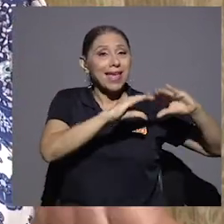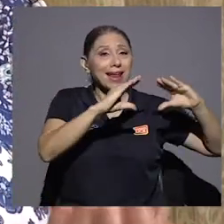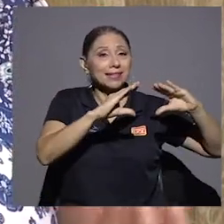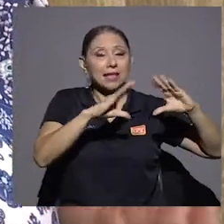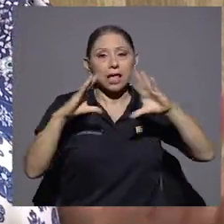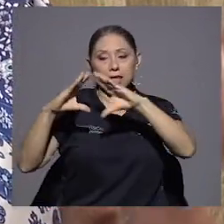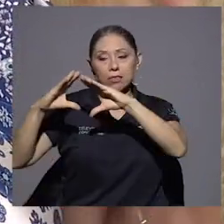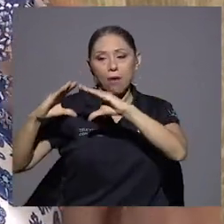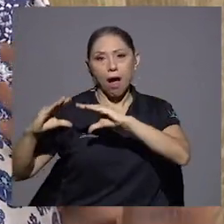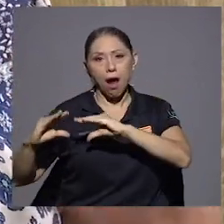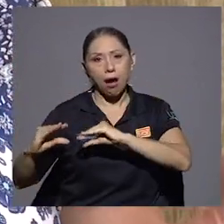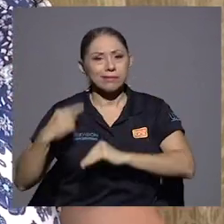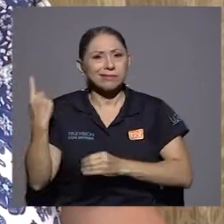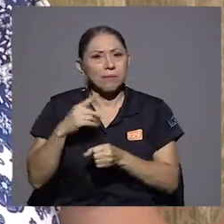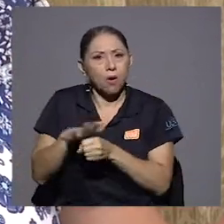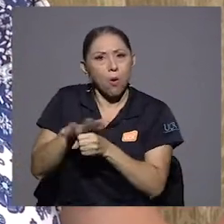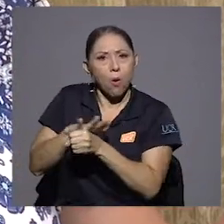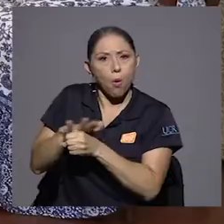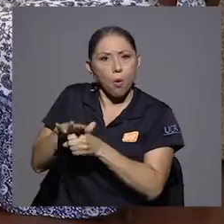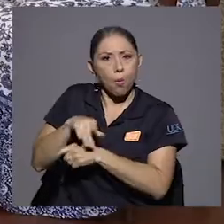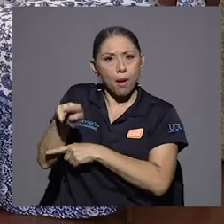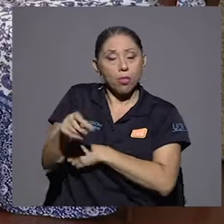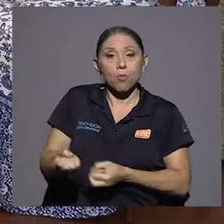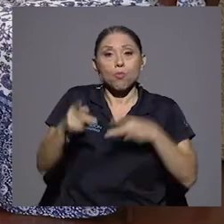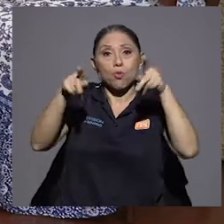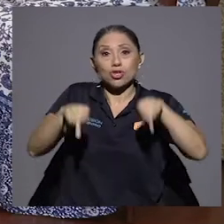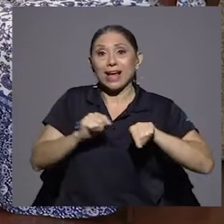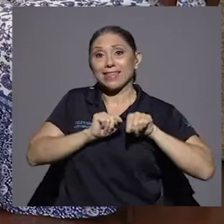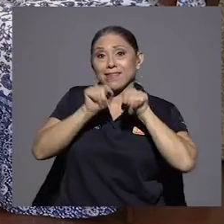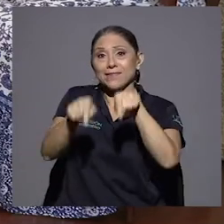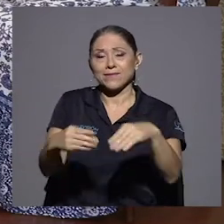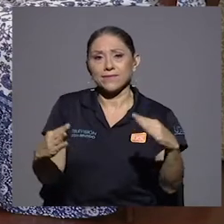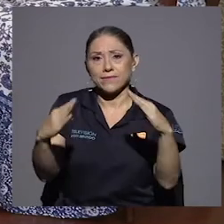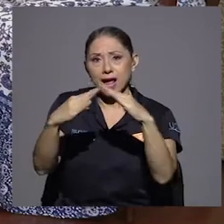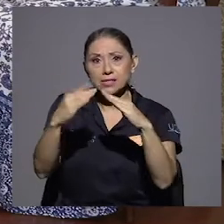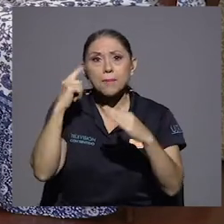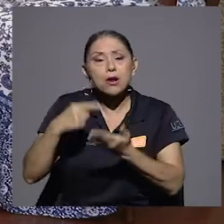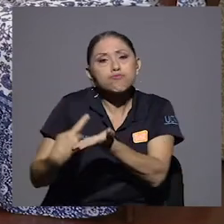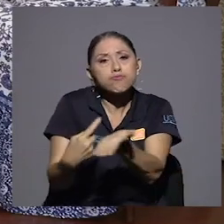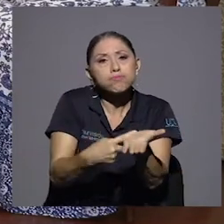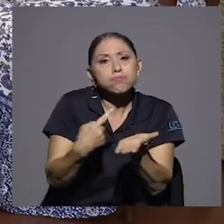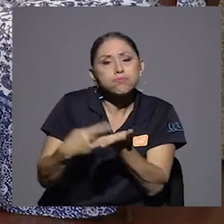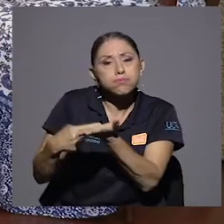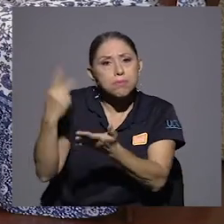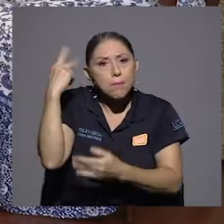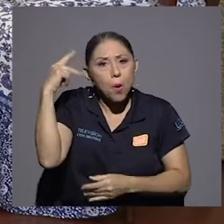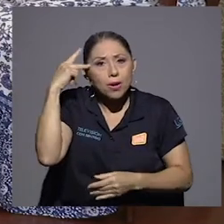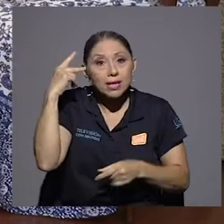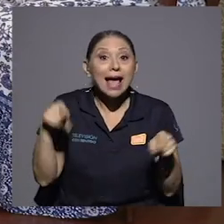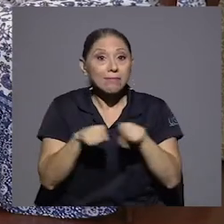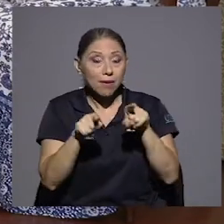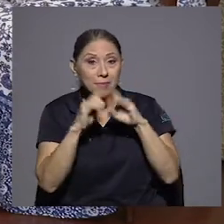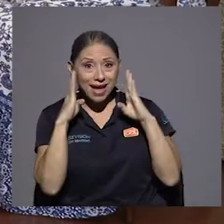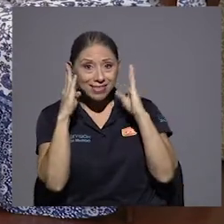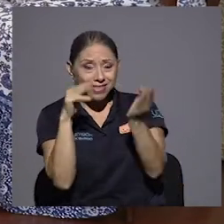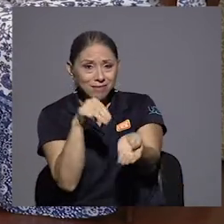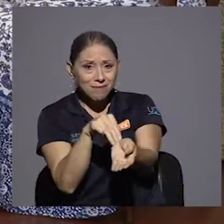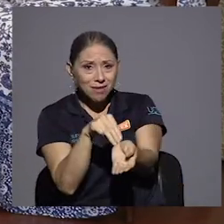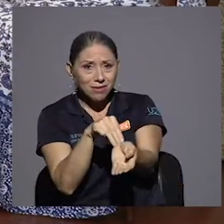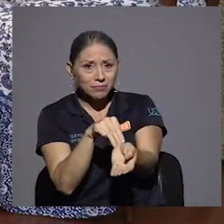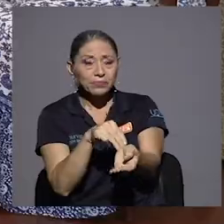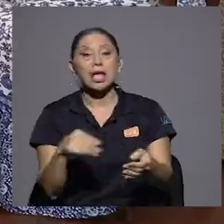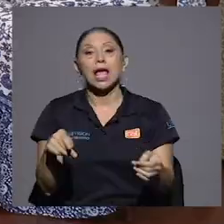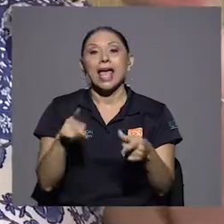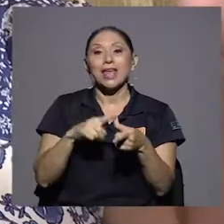porque él recibía mucha gente por política y también por consulta. Entonces los acostaba en los